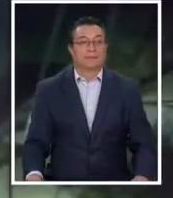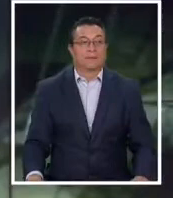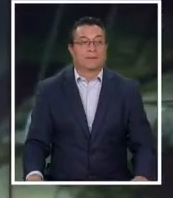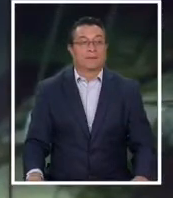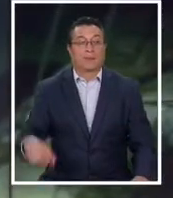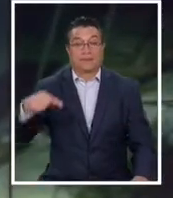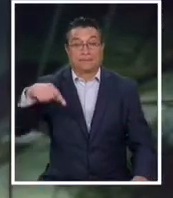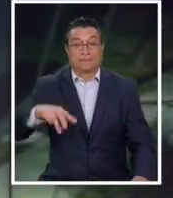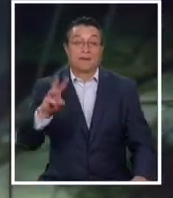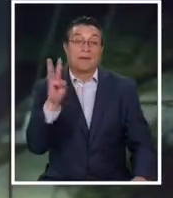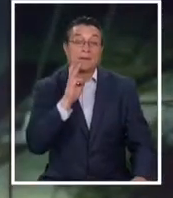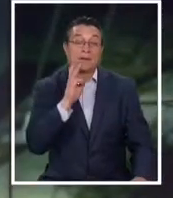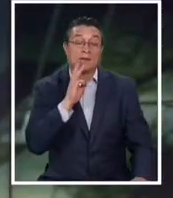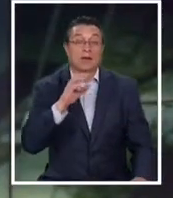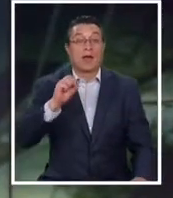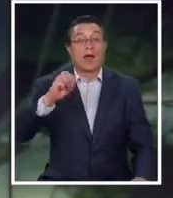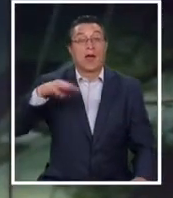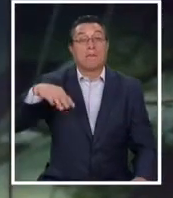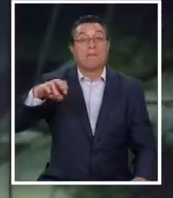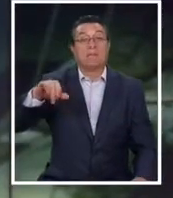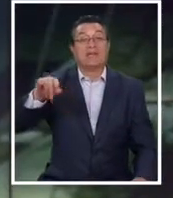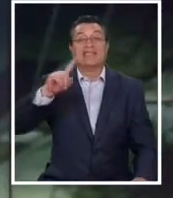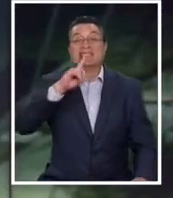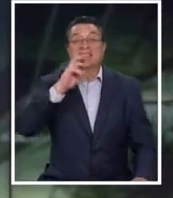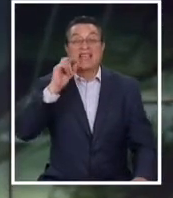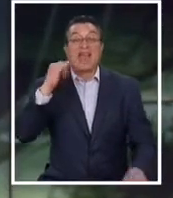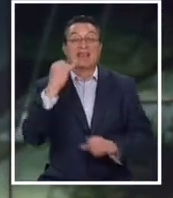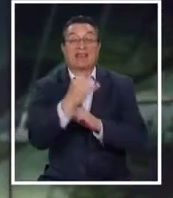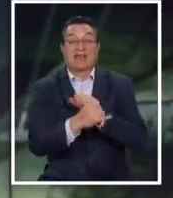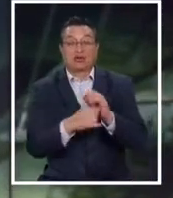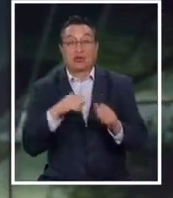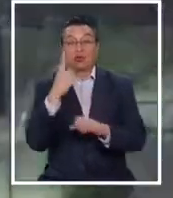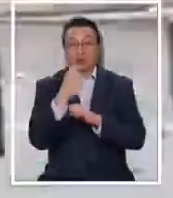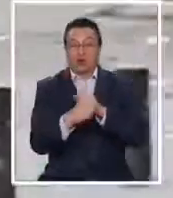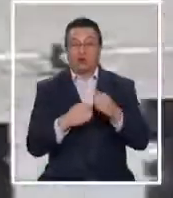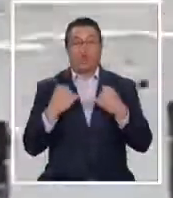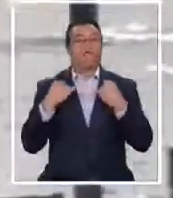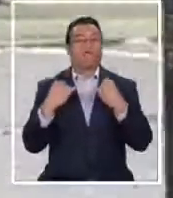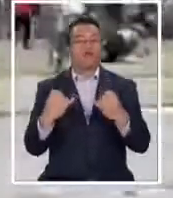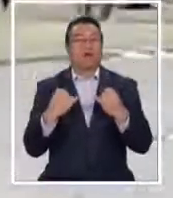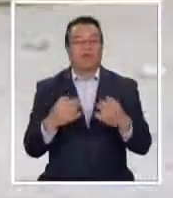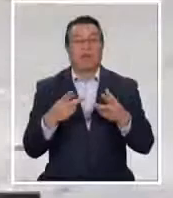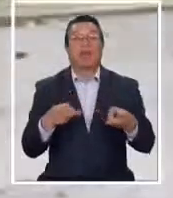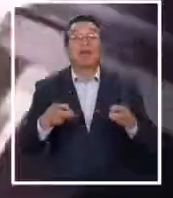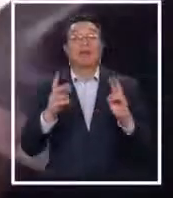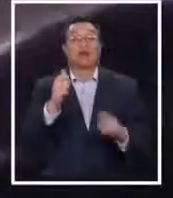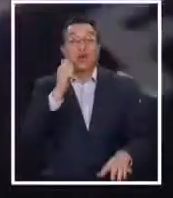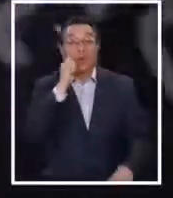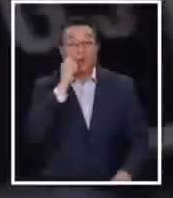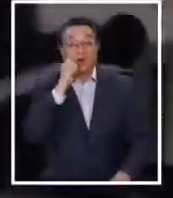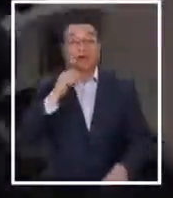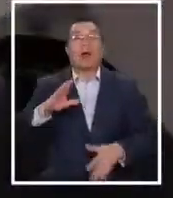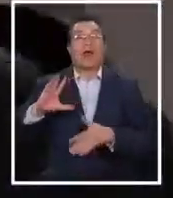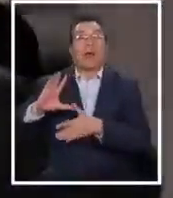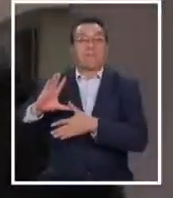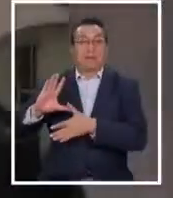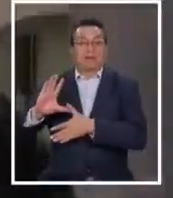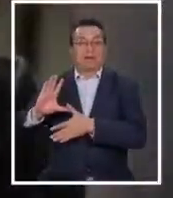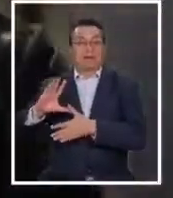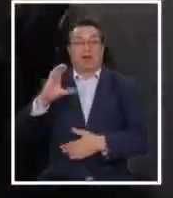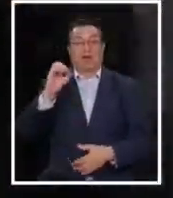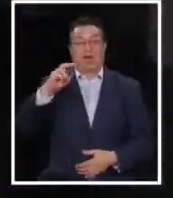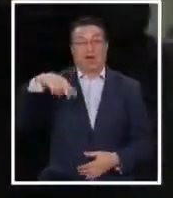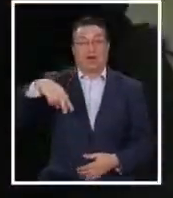Este miércoles, Amnistía Internacional presentó su informe anual que documenta la situación de los derechos humanos en las Américas. La